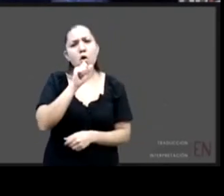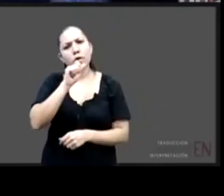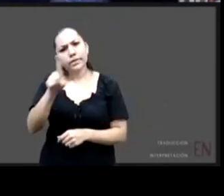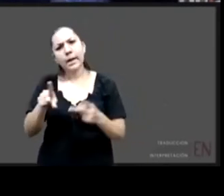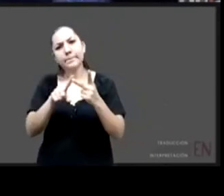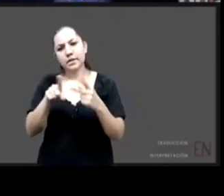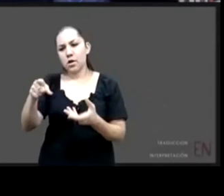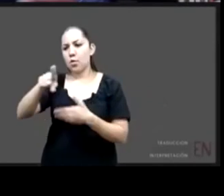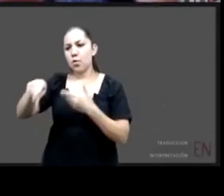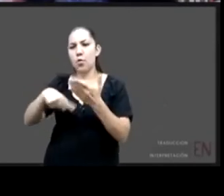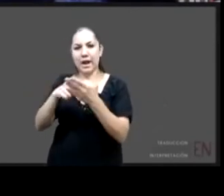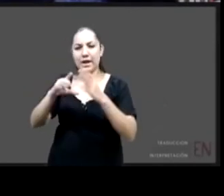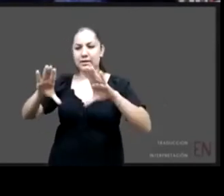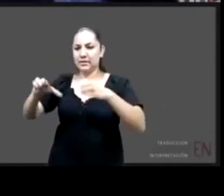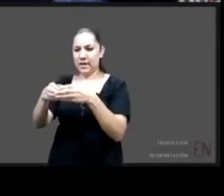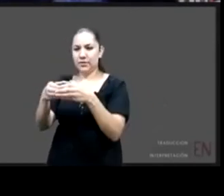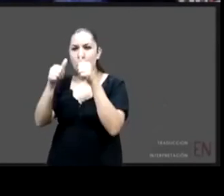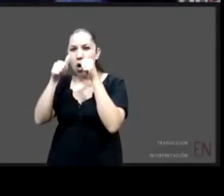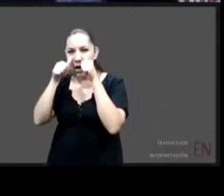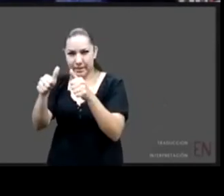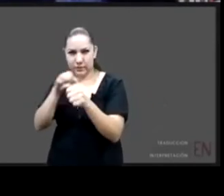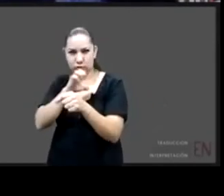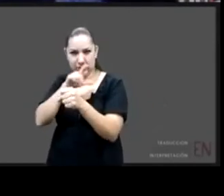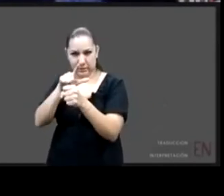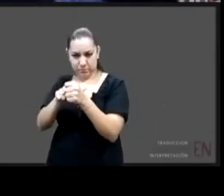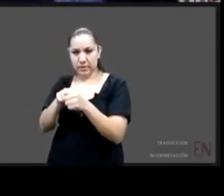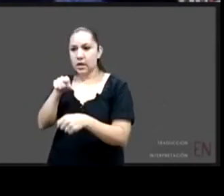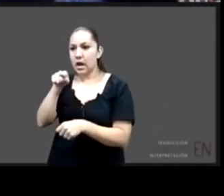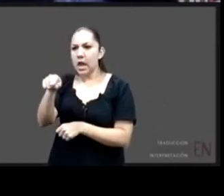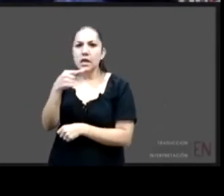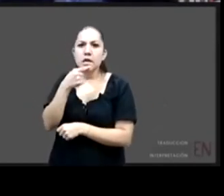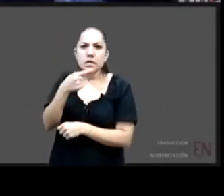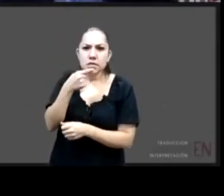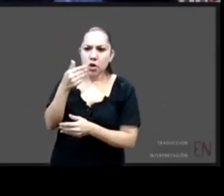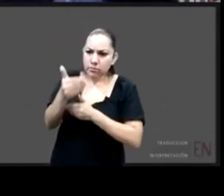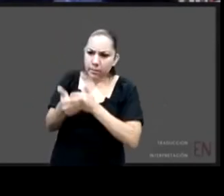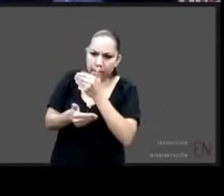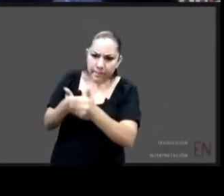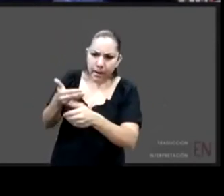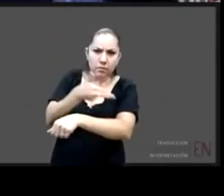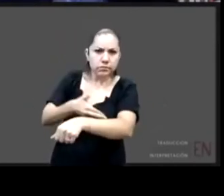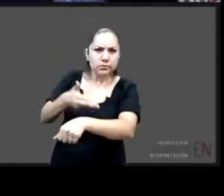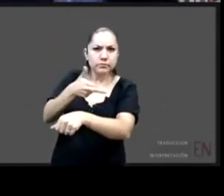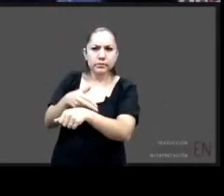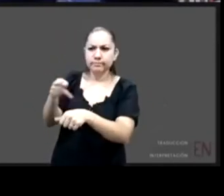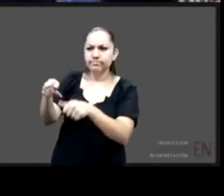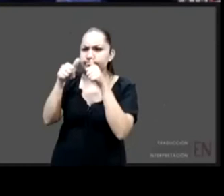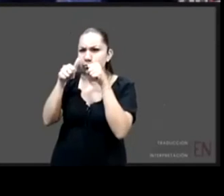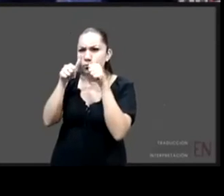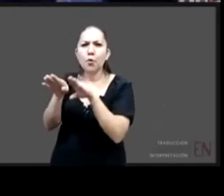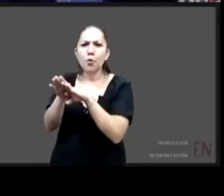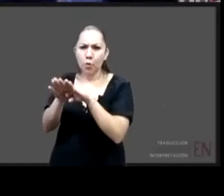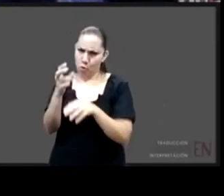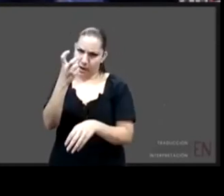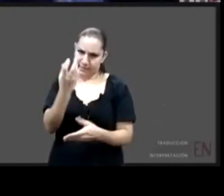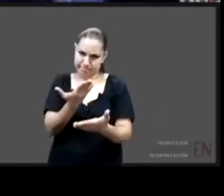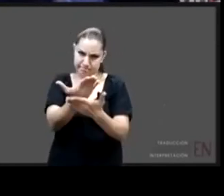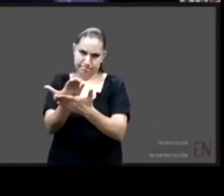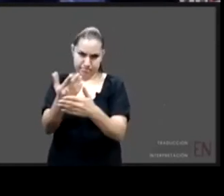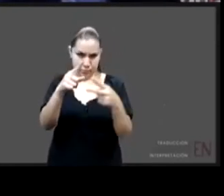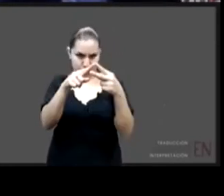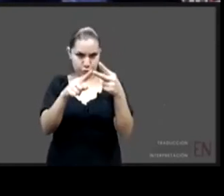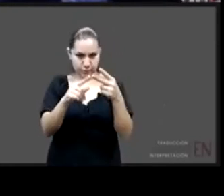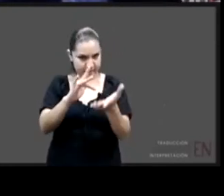esas te las doy de entrada el siguiente bloque ya les plantearé varias preguntas de entrada gracias muchas gracias